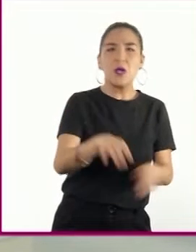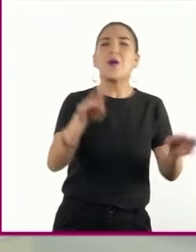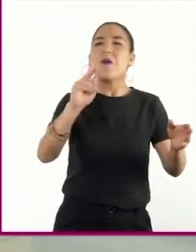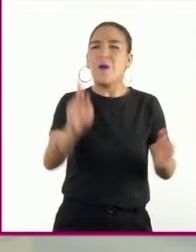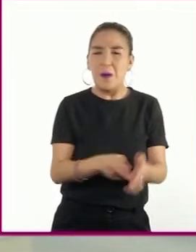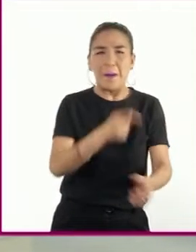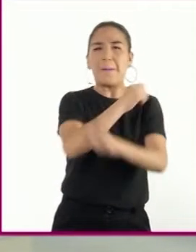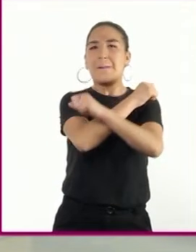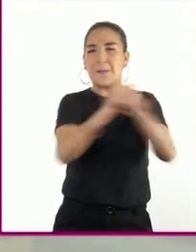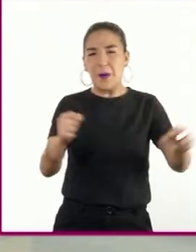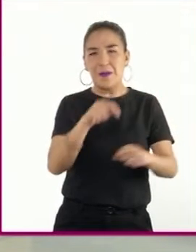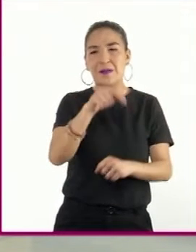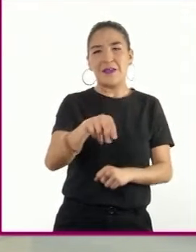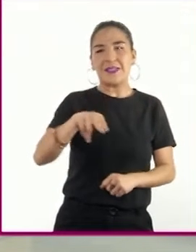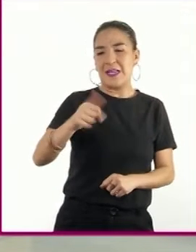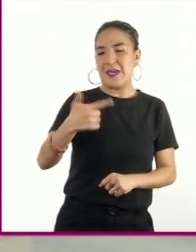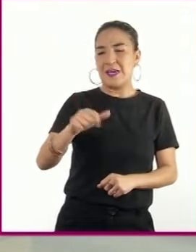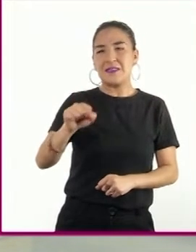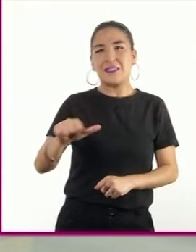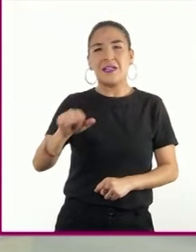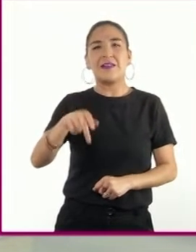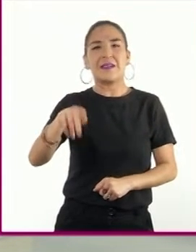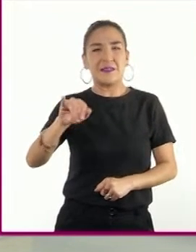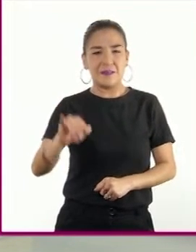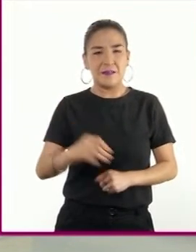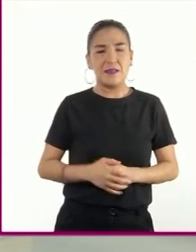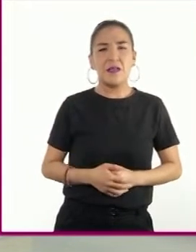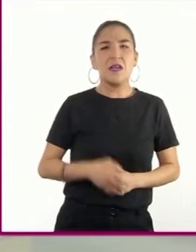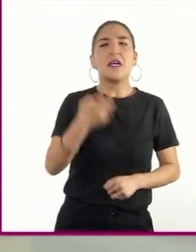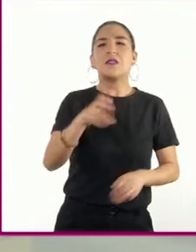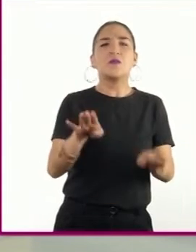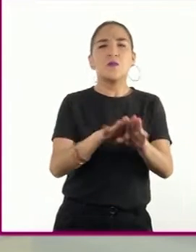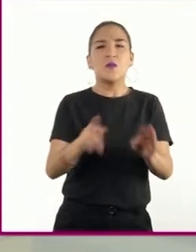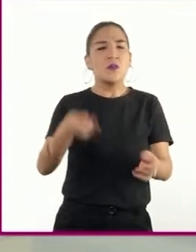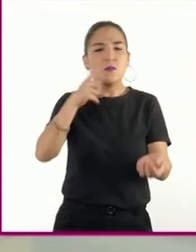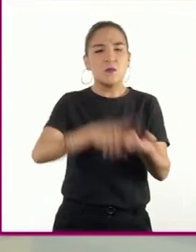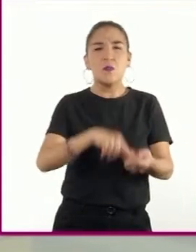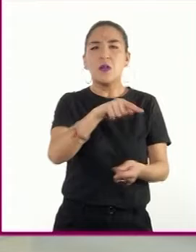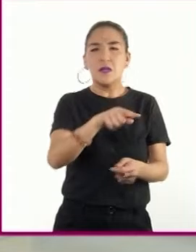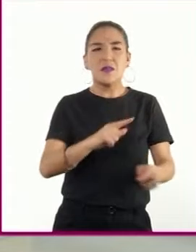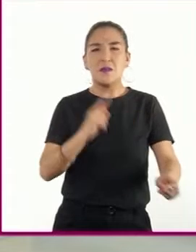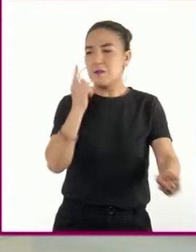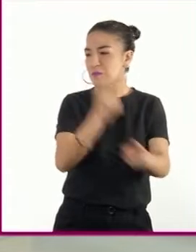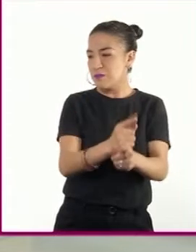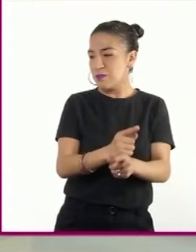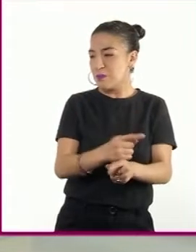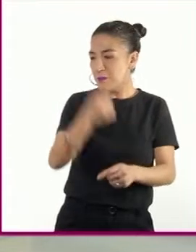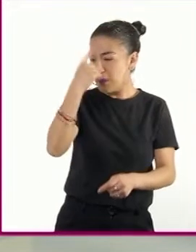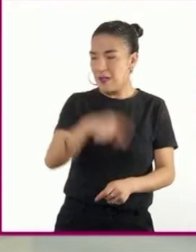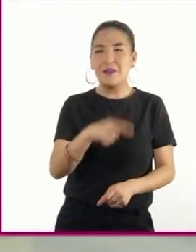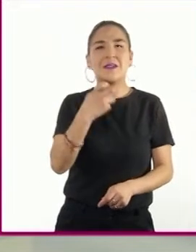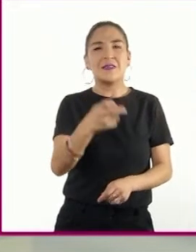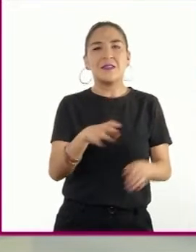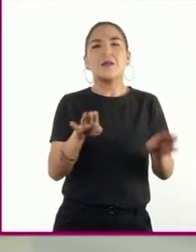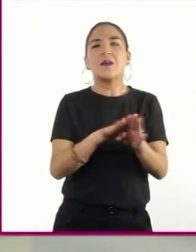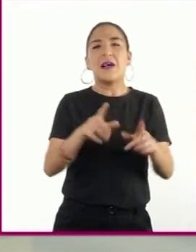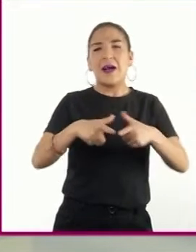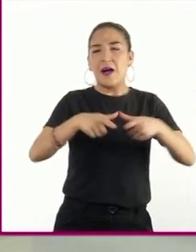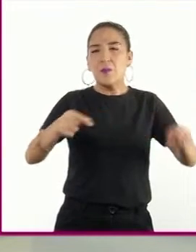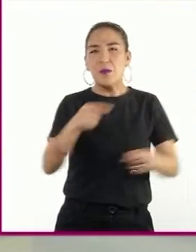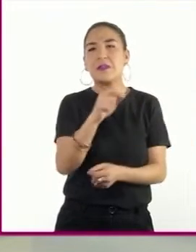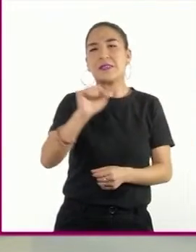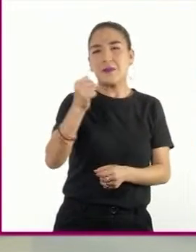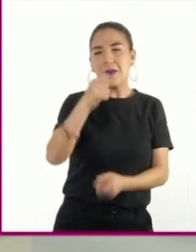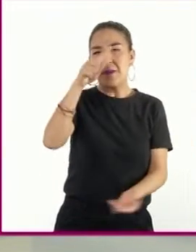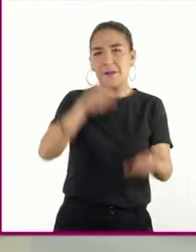ataque contra Nagasaki. La devastación de ambos ataques obligó a la rendición de Japón en septiembre